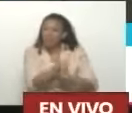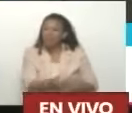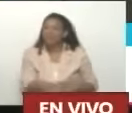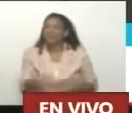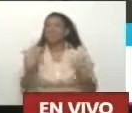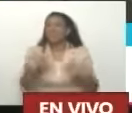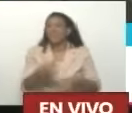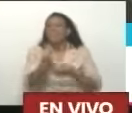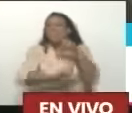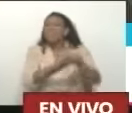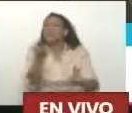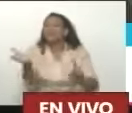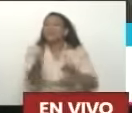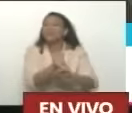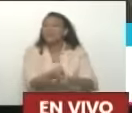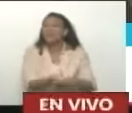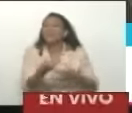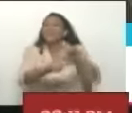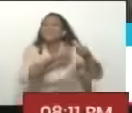¿Qué hiciste Cuando me encontraste?